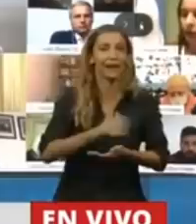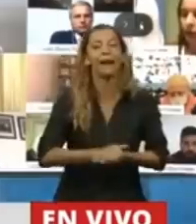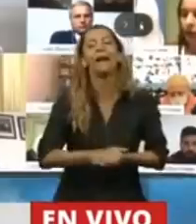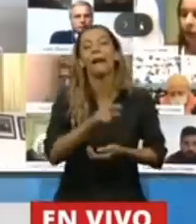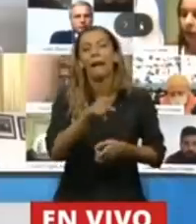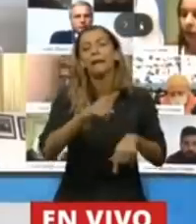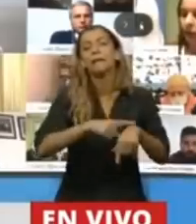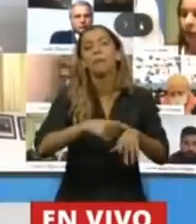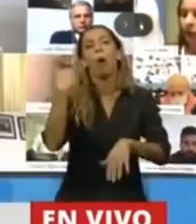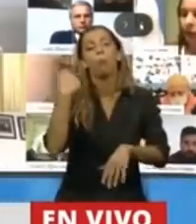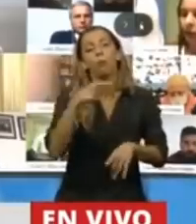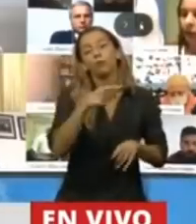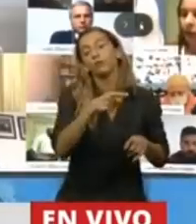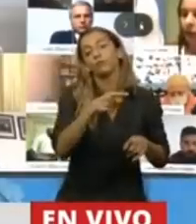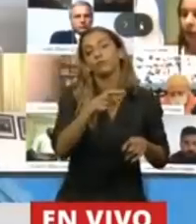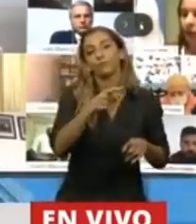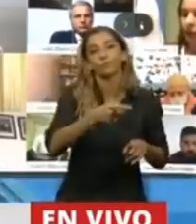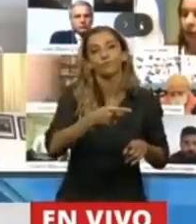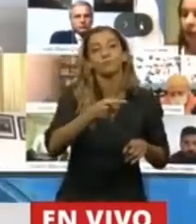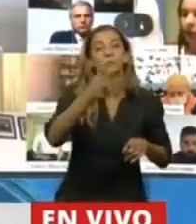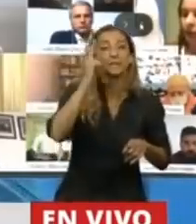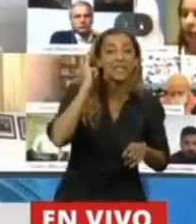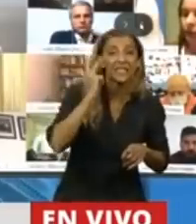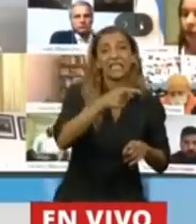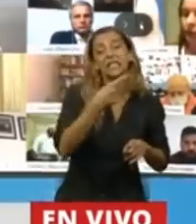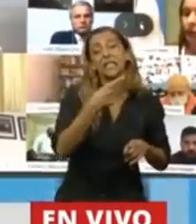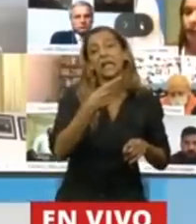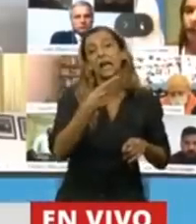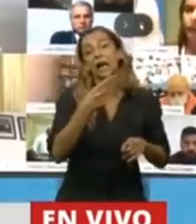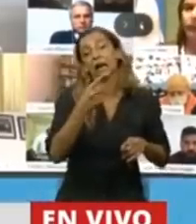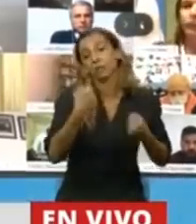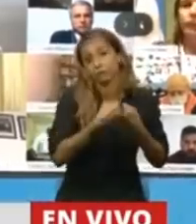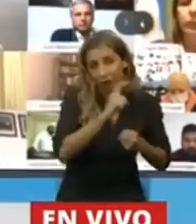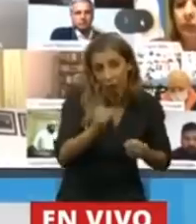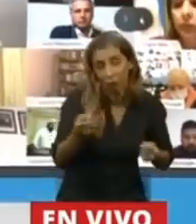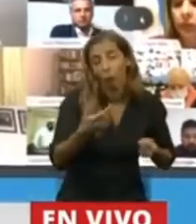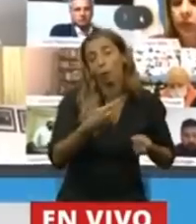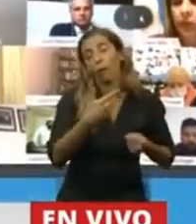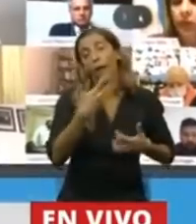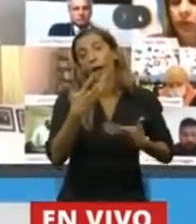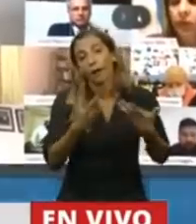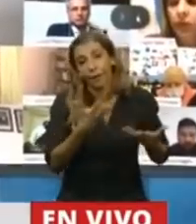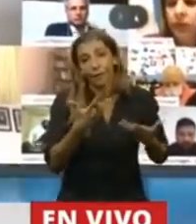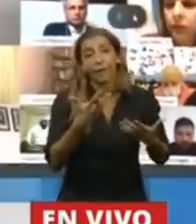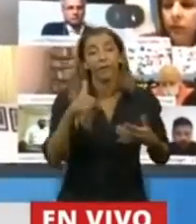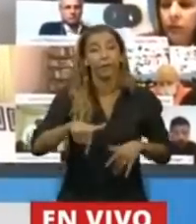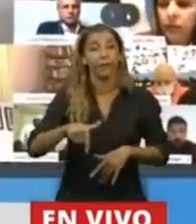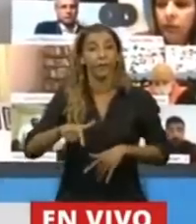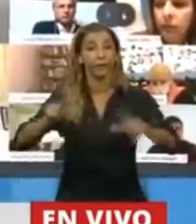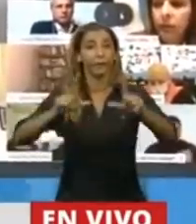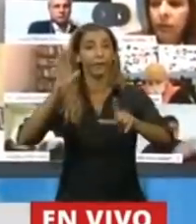Chile expresa su molestia, su desacuerdo. Entonces uno empieza a ver en los medios argentinos,